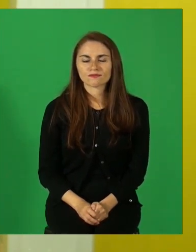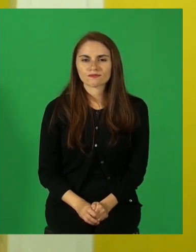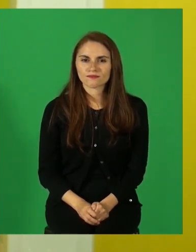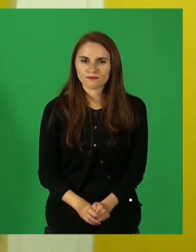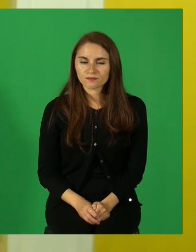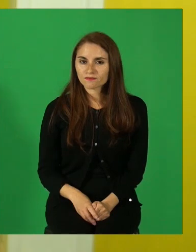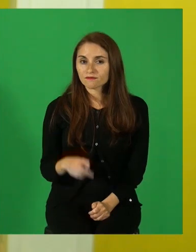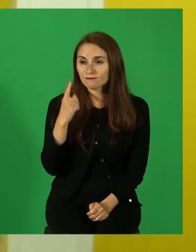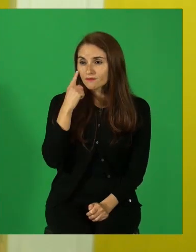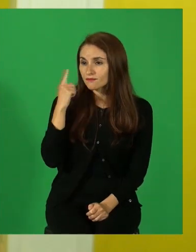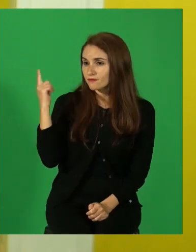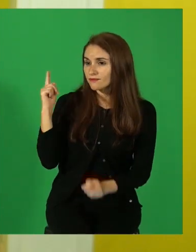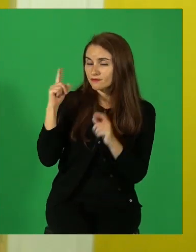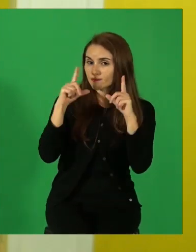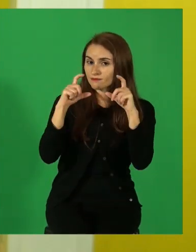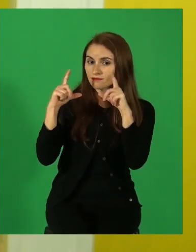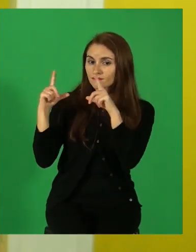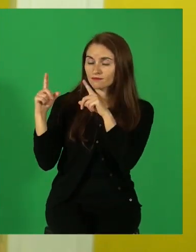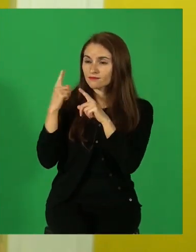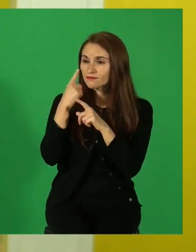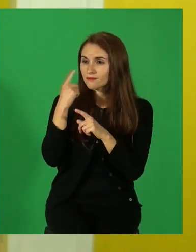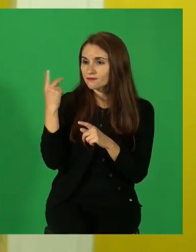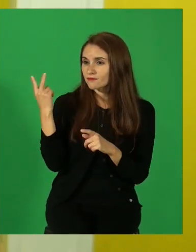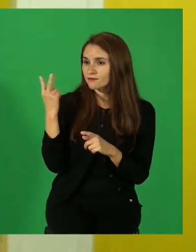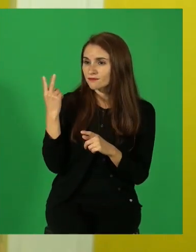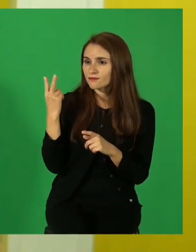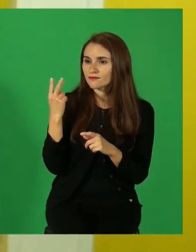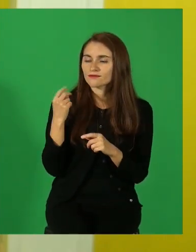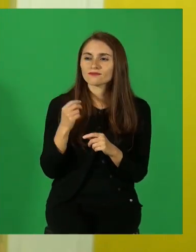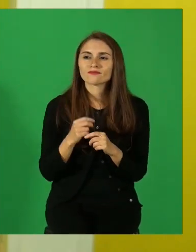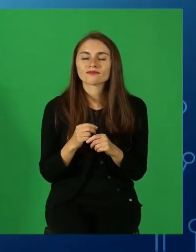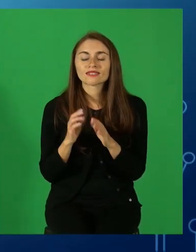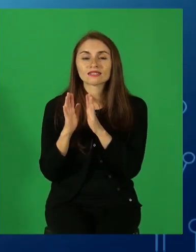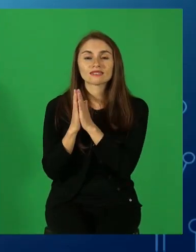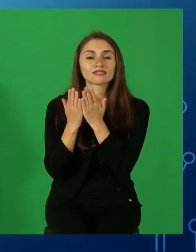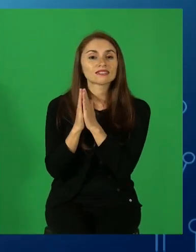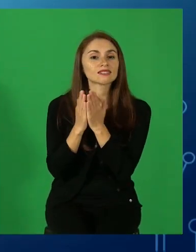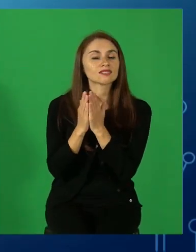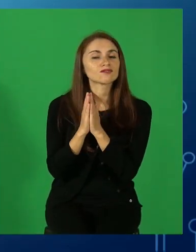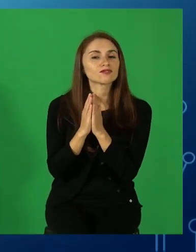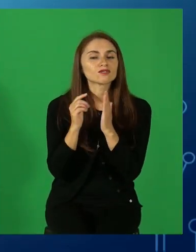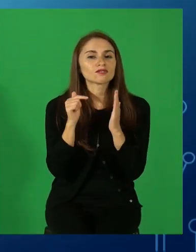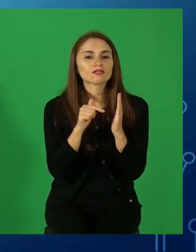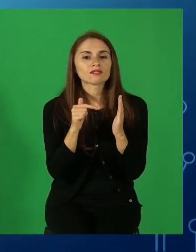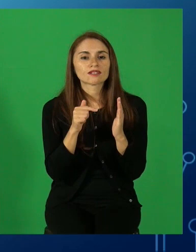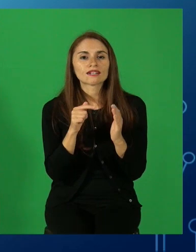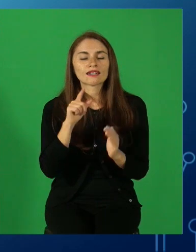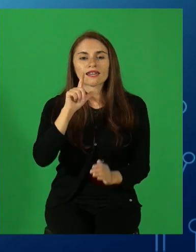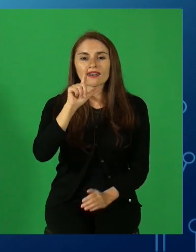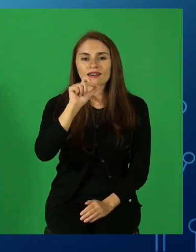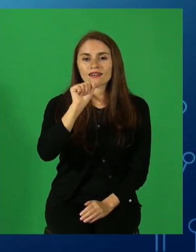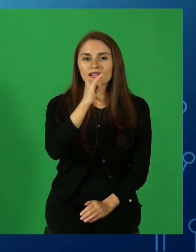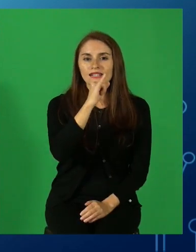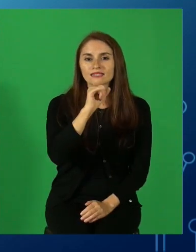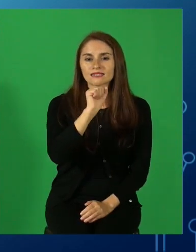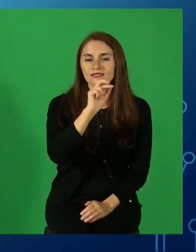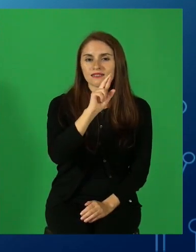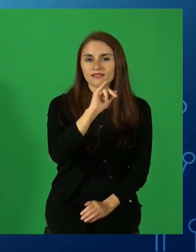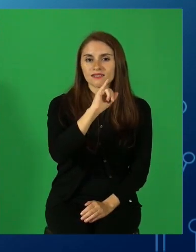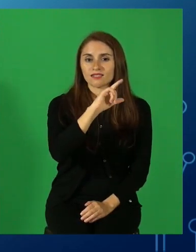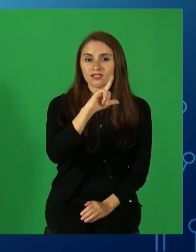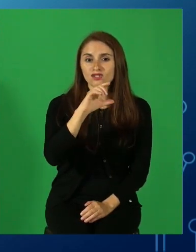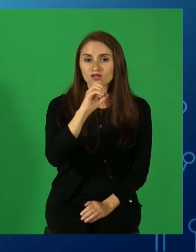Acá tenemos otro personaje y está la portada de una obra que se llama El lazarillo de Tormes.